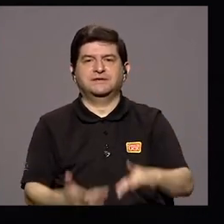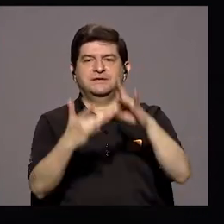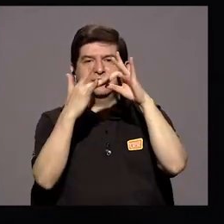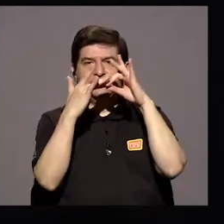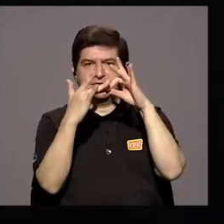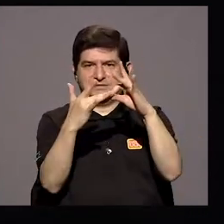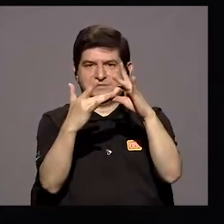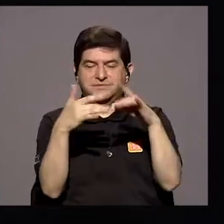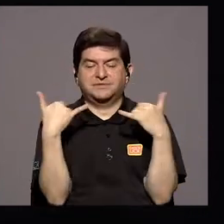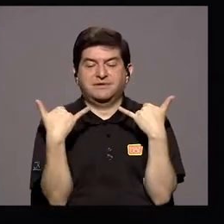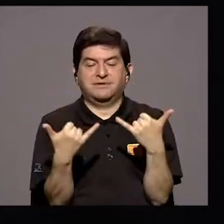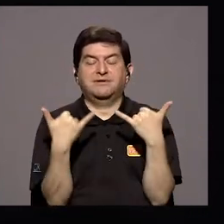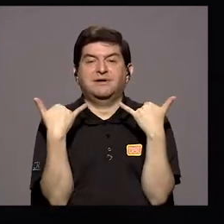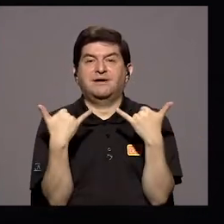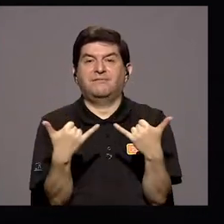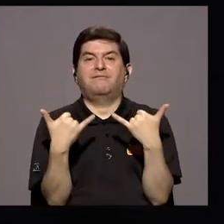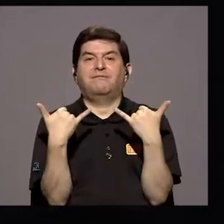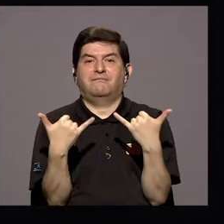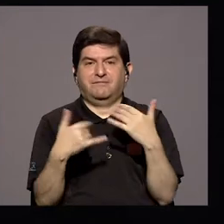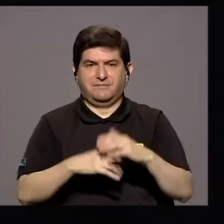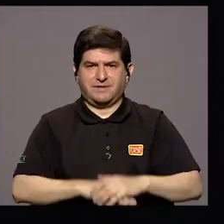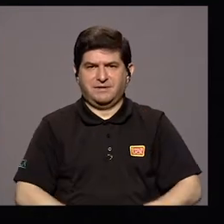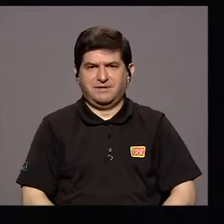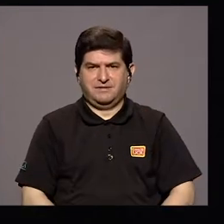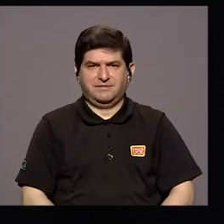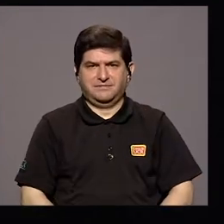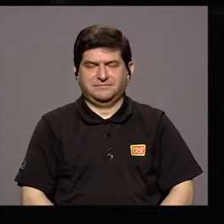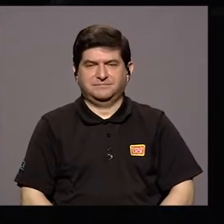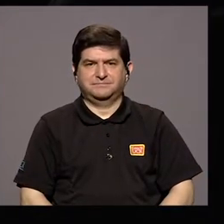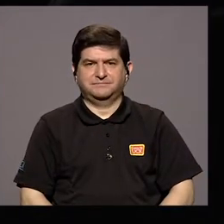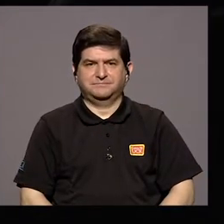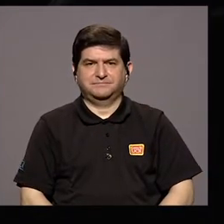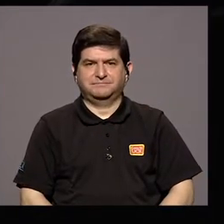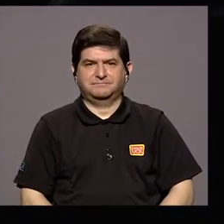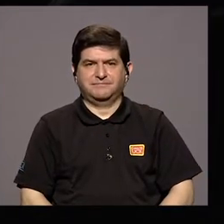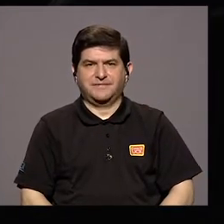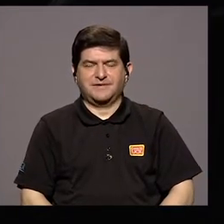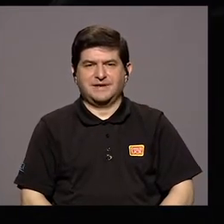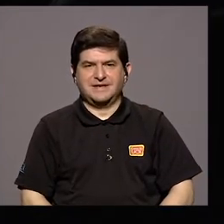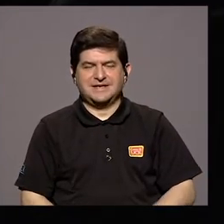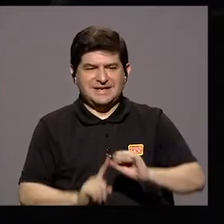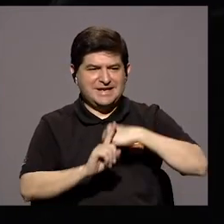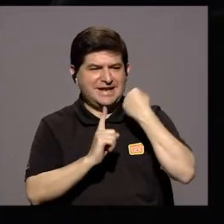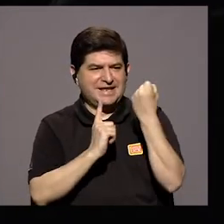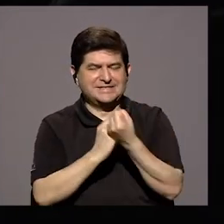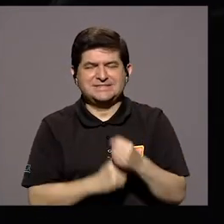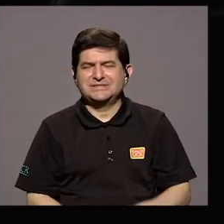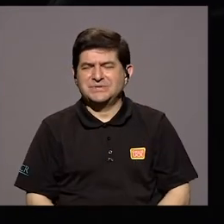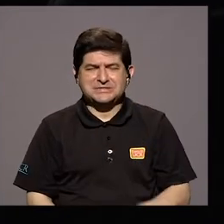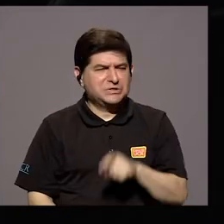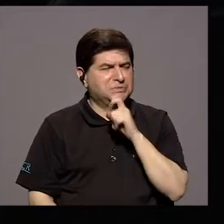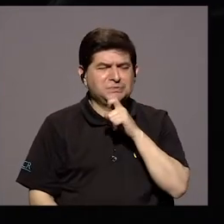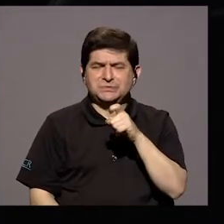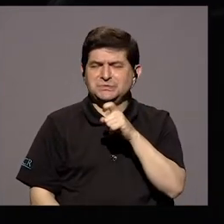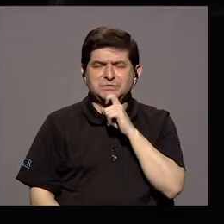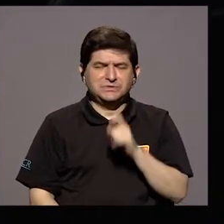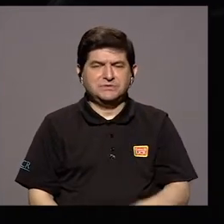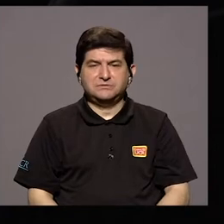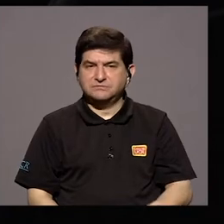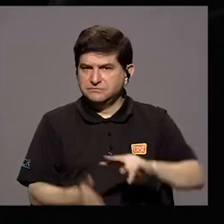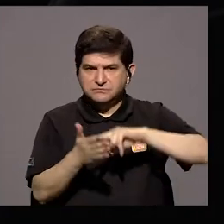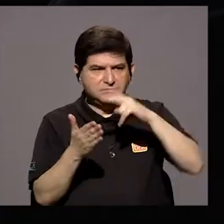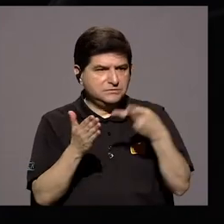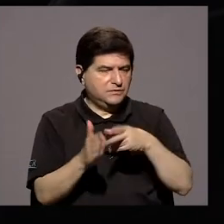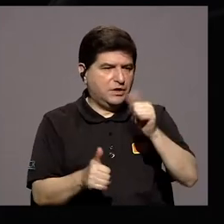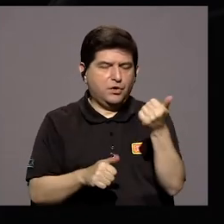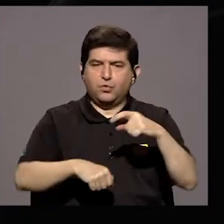en este momento donde la adversidad es tan cruenta No significa que